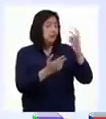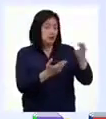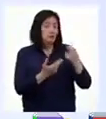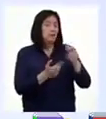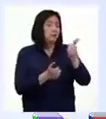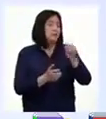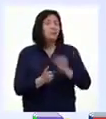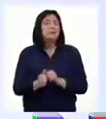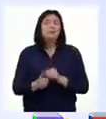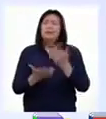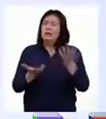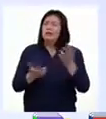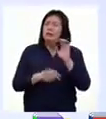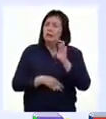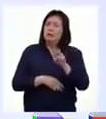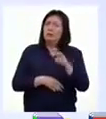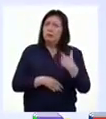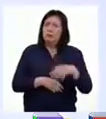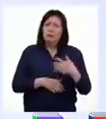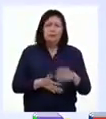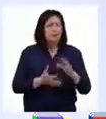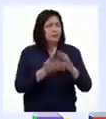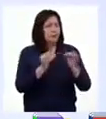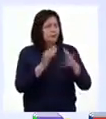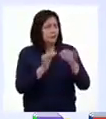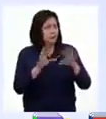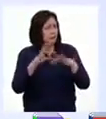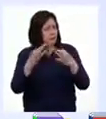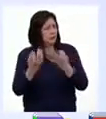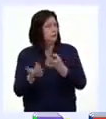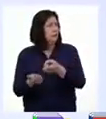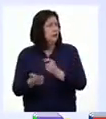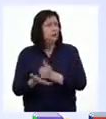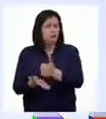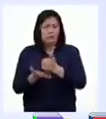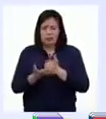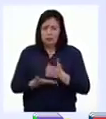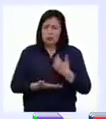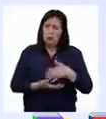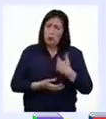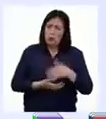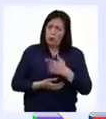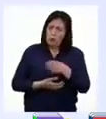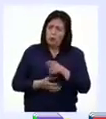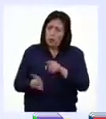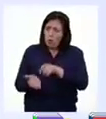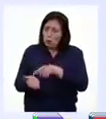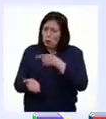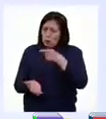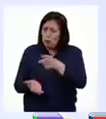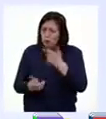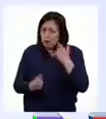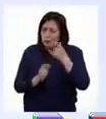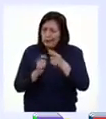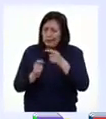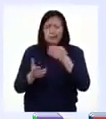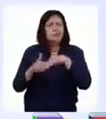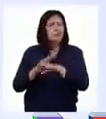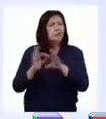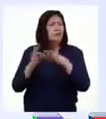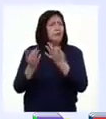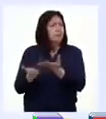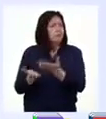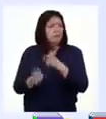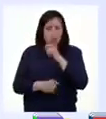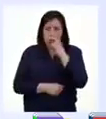chicos. Como vemos, los hechos de las historias familiares nos ayudan a valorar las costumbres y tradiciones que tenemos en nuestra